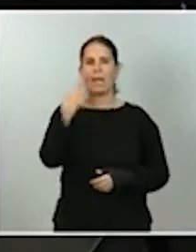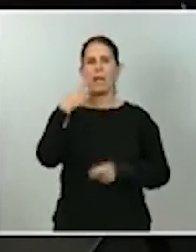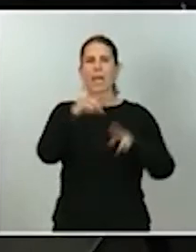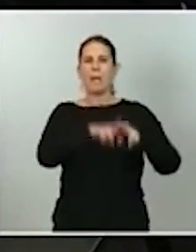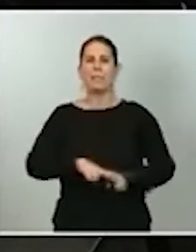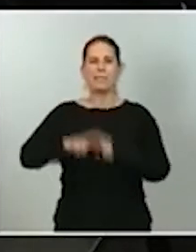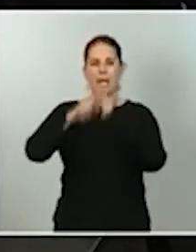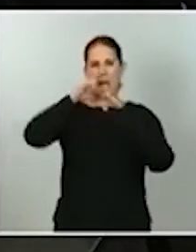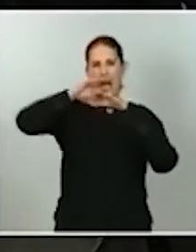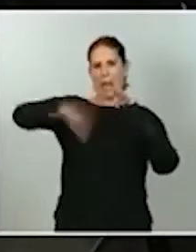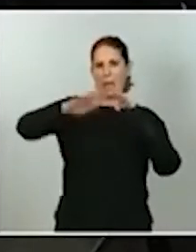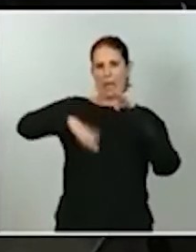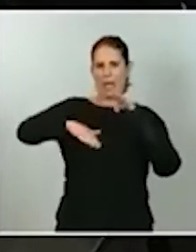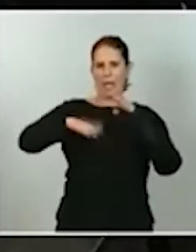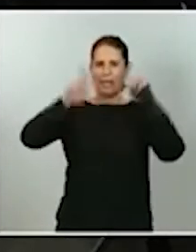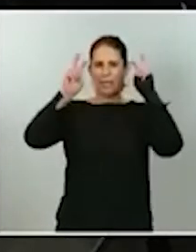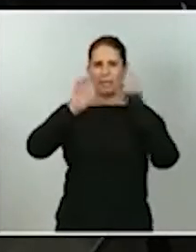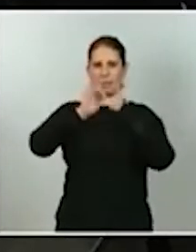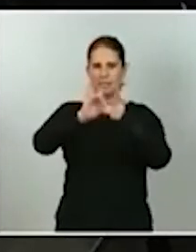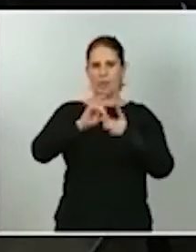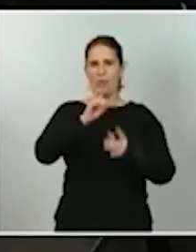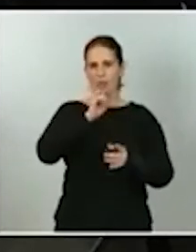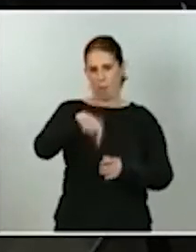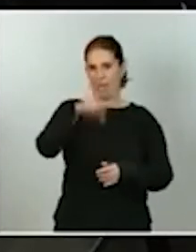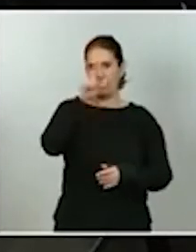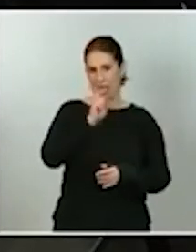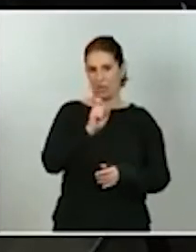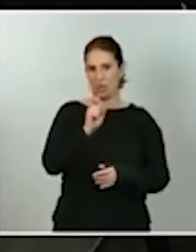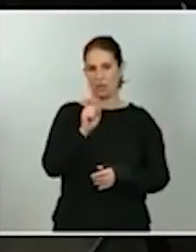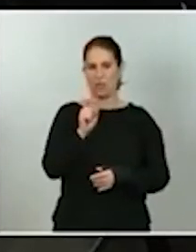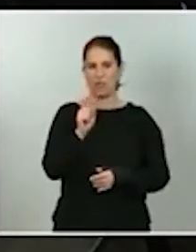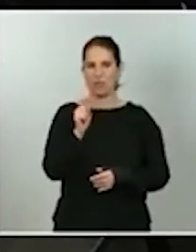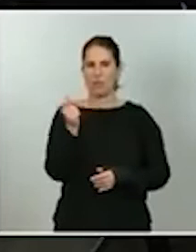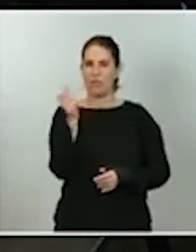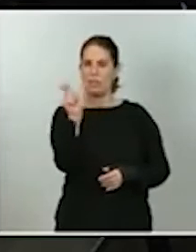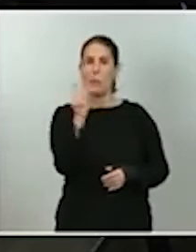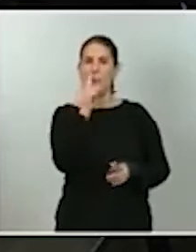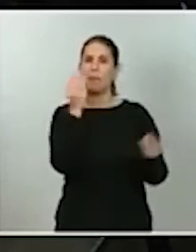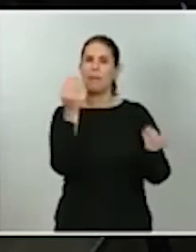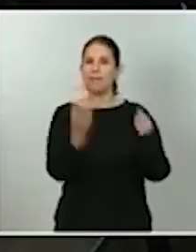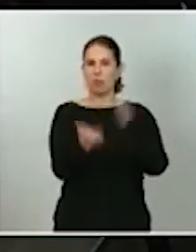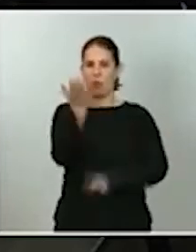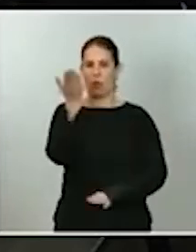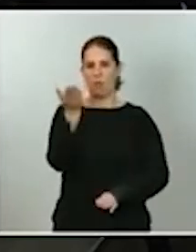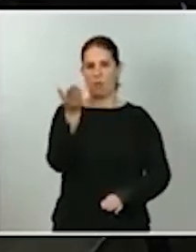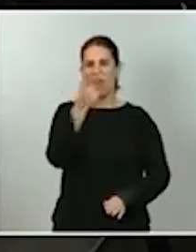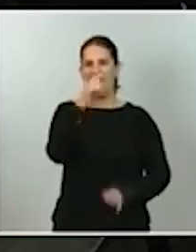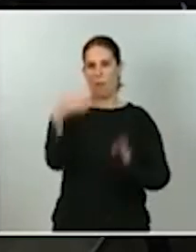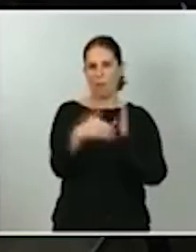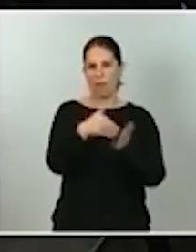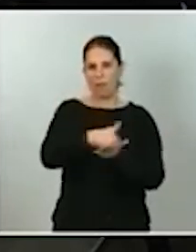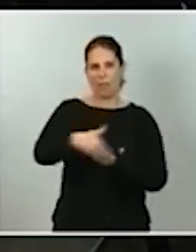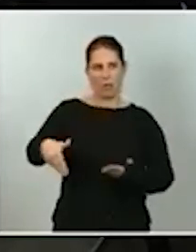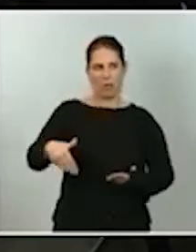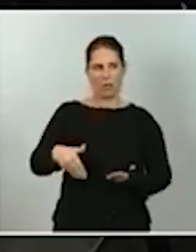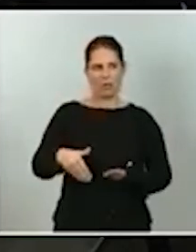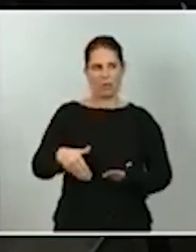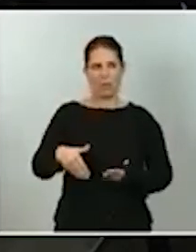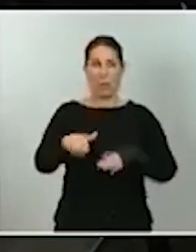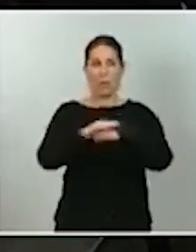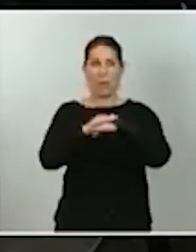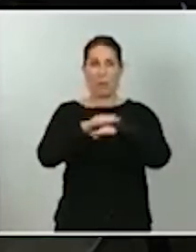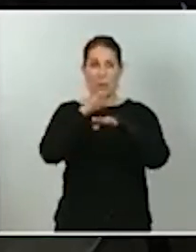para este año, que se había previsto aumentar en 100.000 millones. Perdón, porque me la están haciendo al momento.